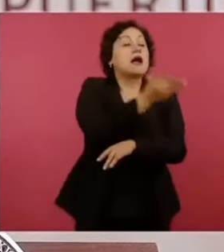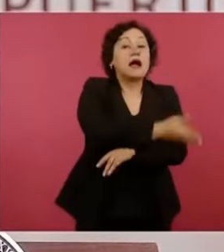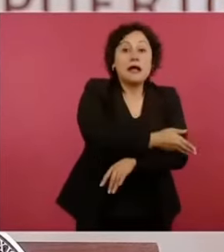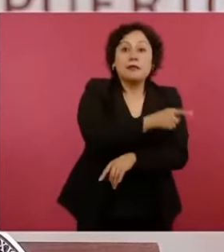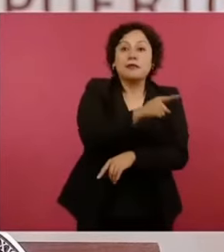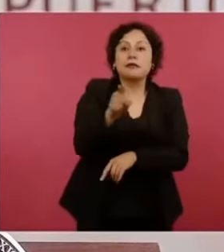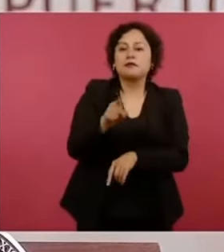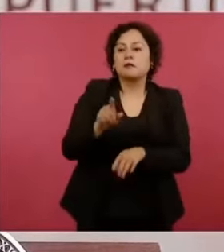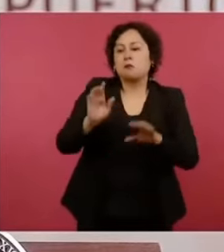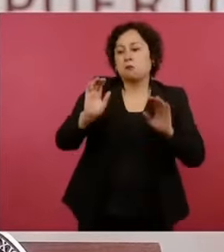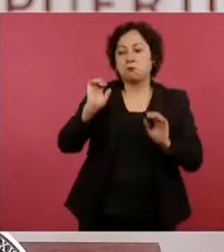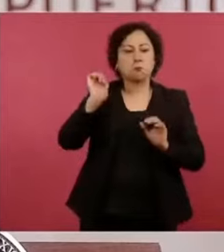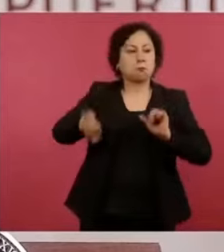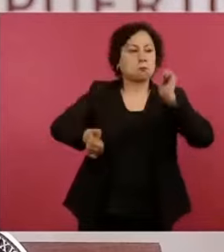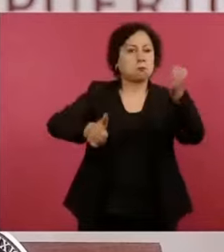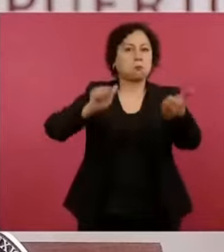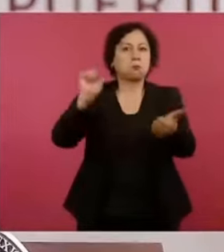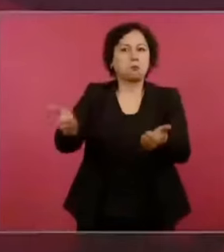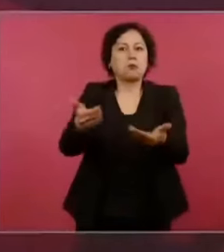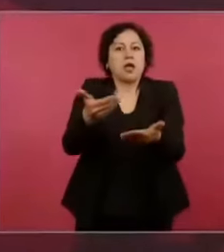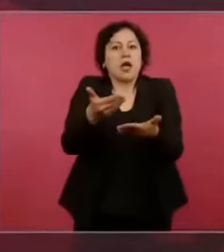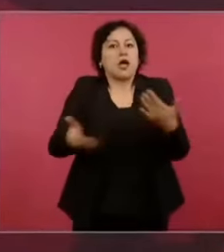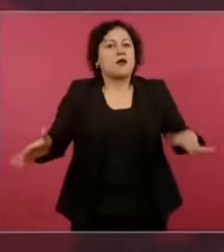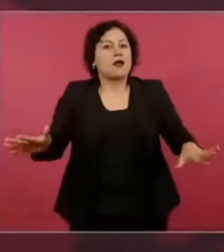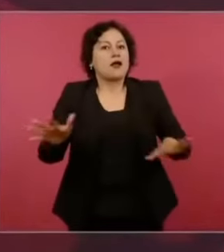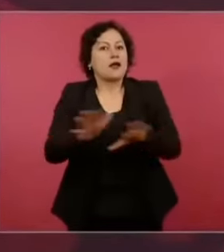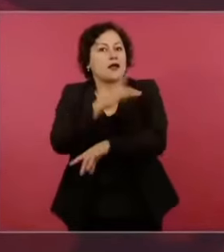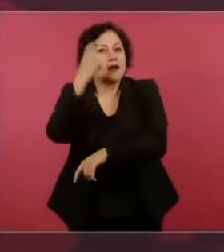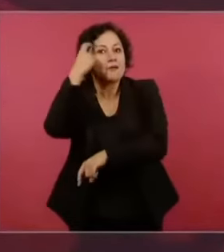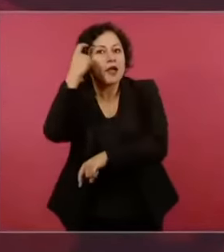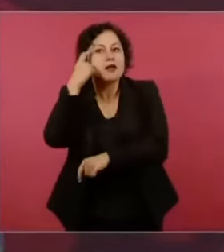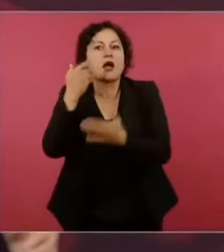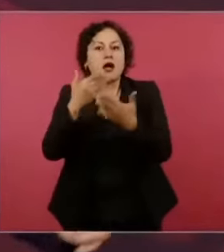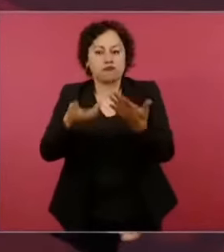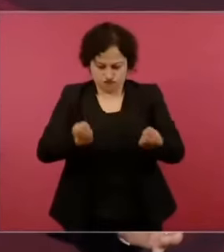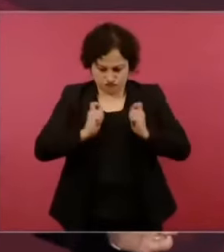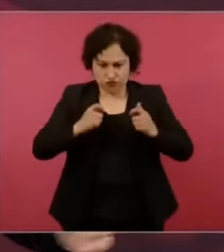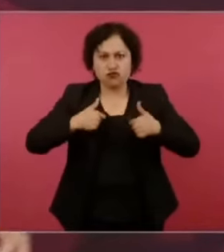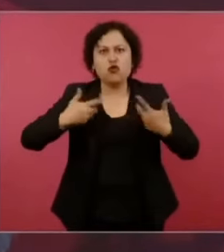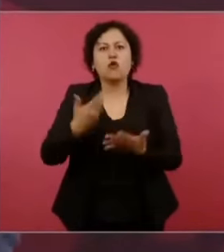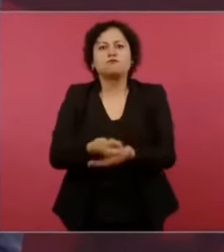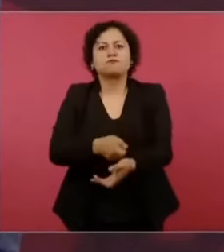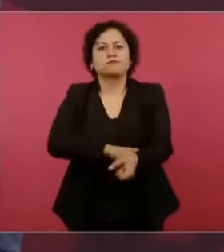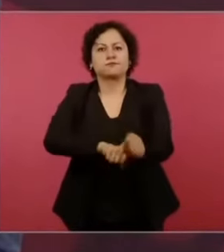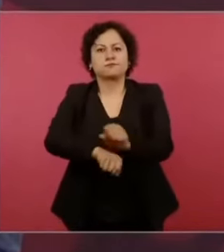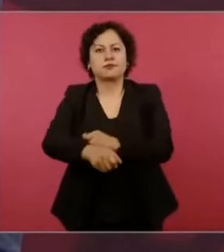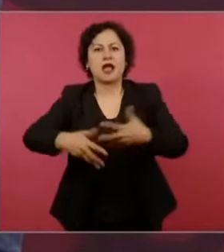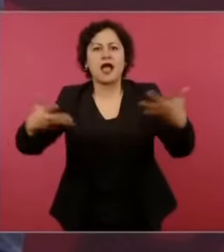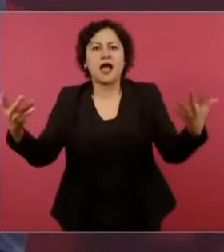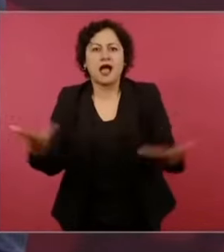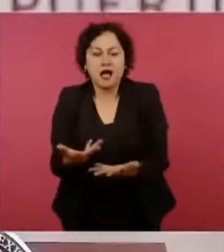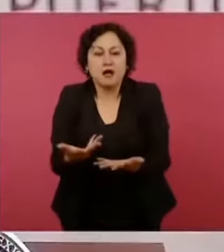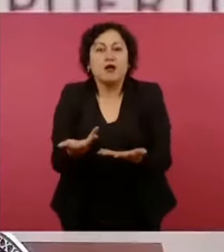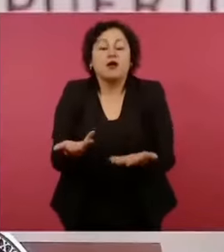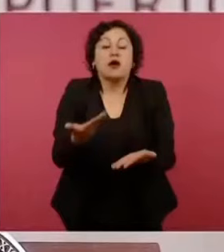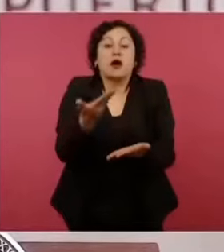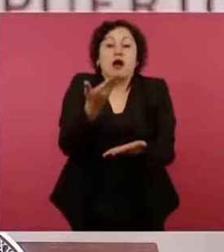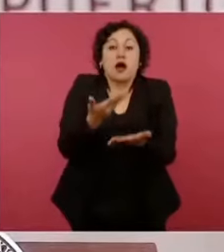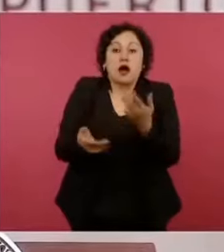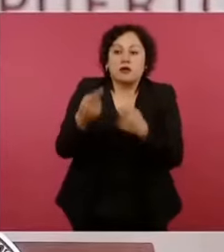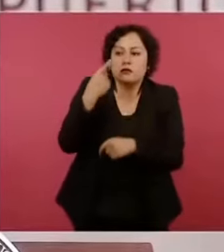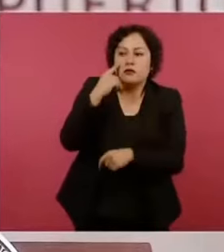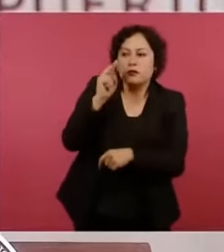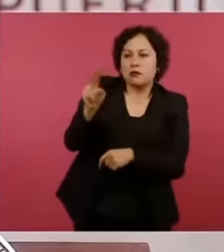haber una cama de hospital desocupada cuando hay gente que pudiera no tener recursos económicos